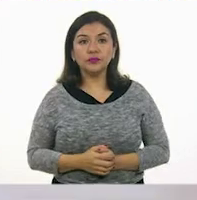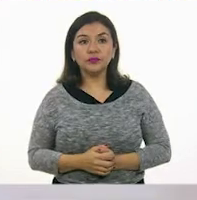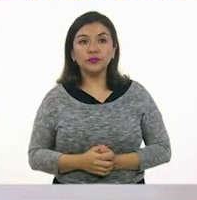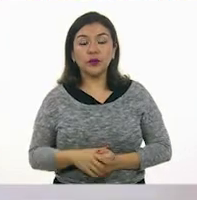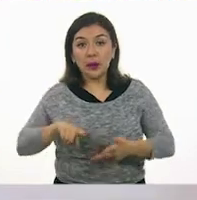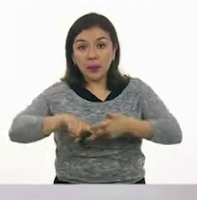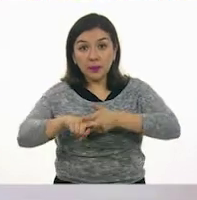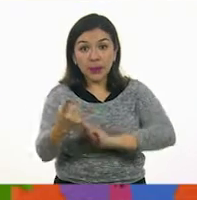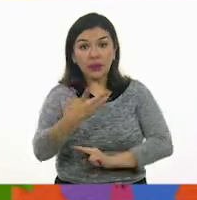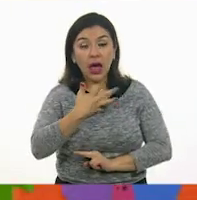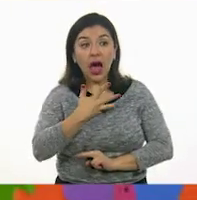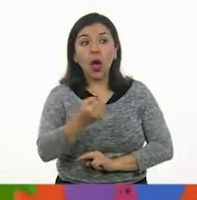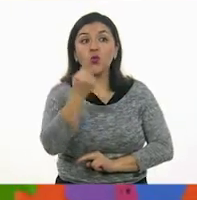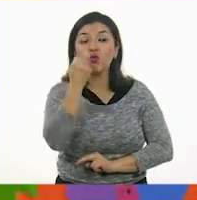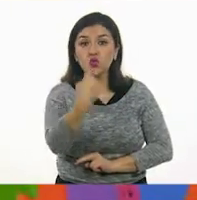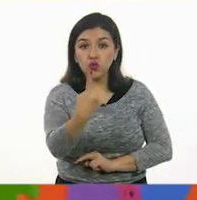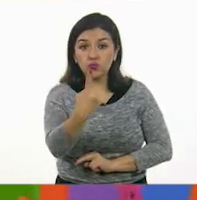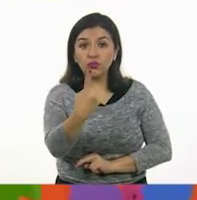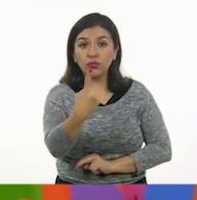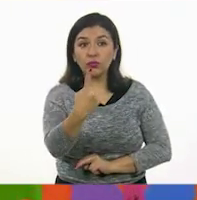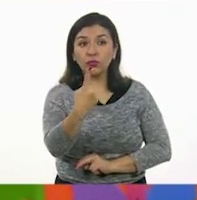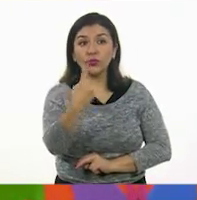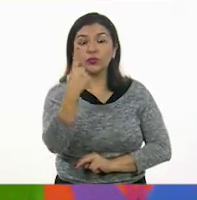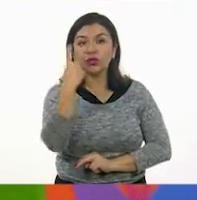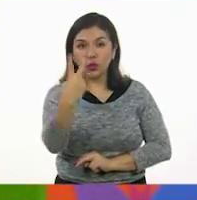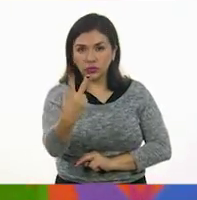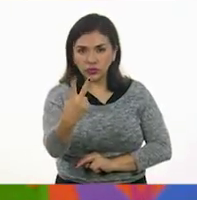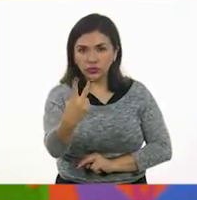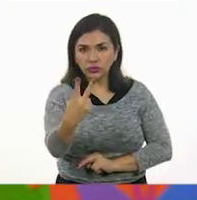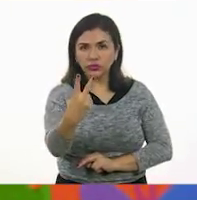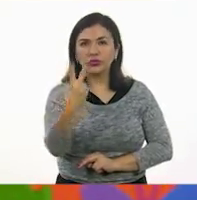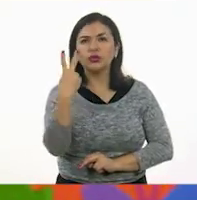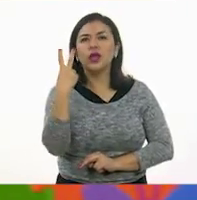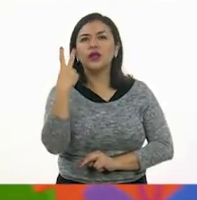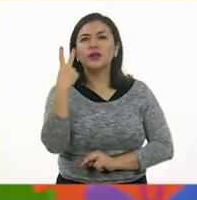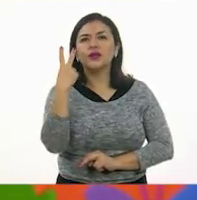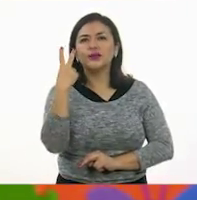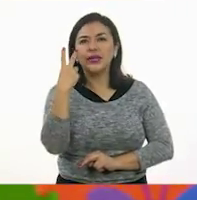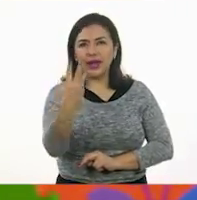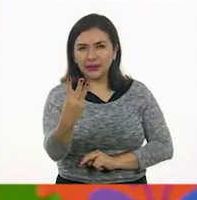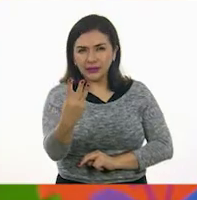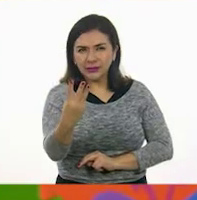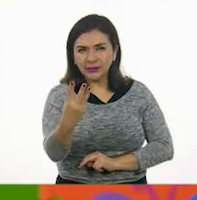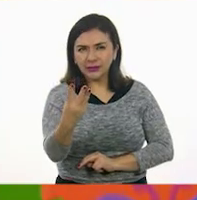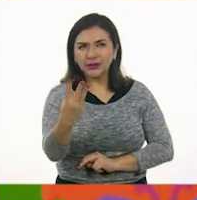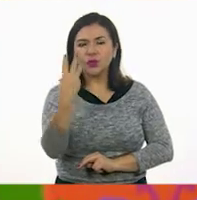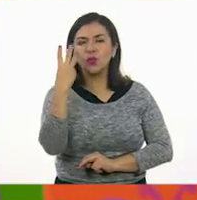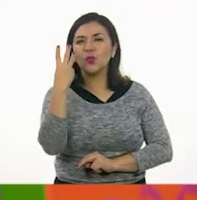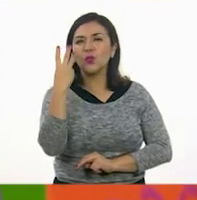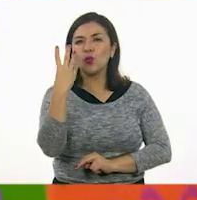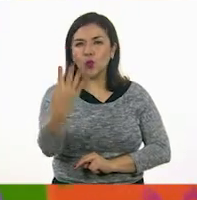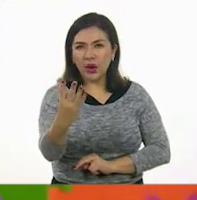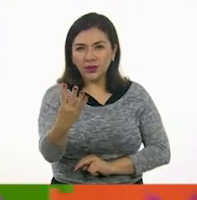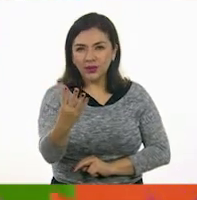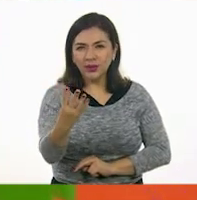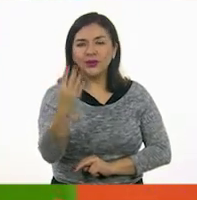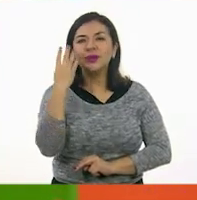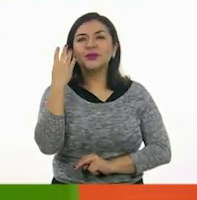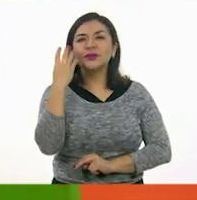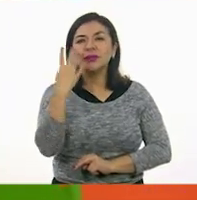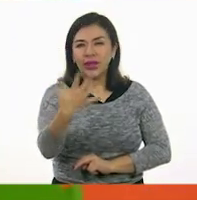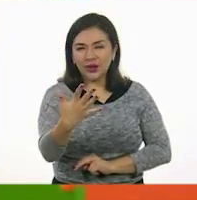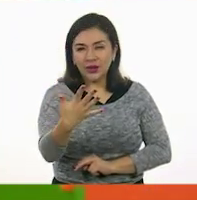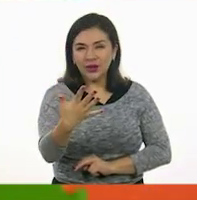Empiezo. Tengo una, dos, tres, cuatro,